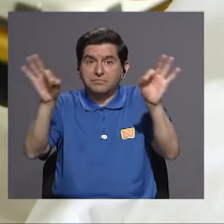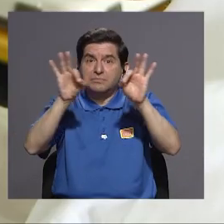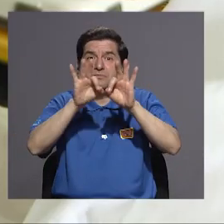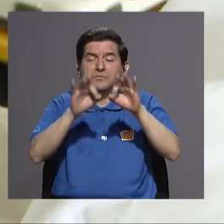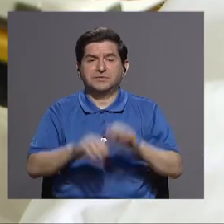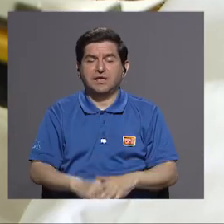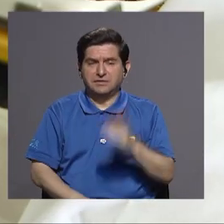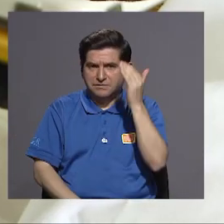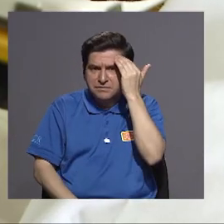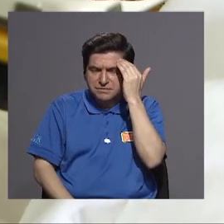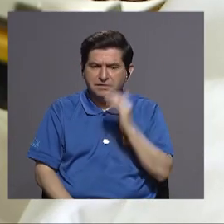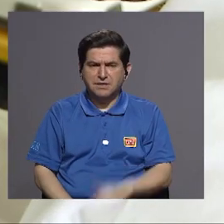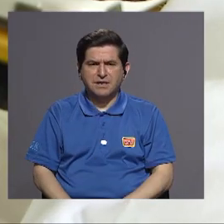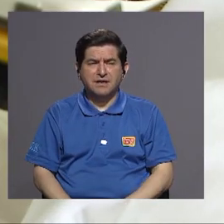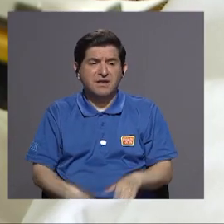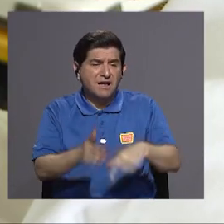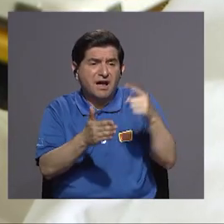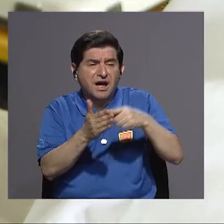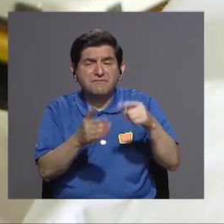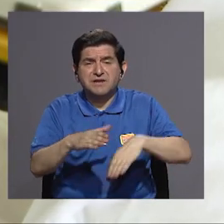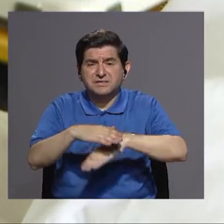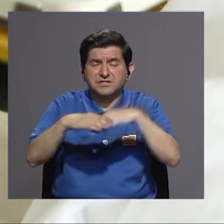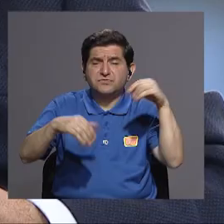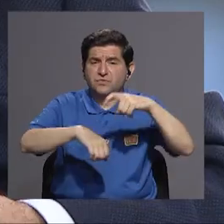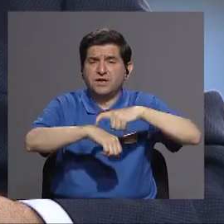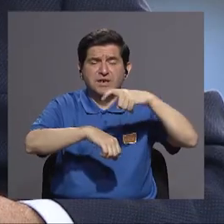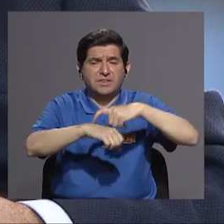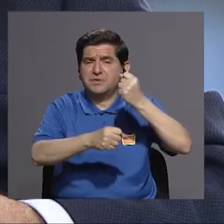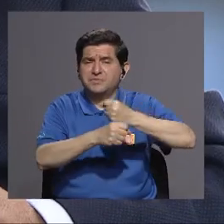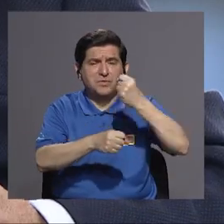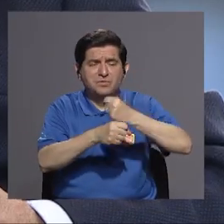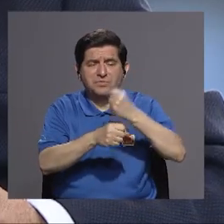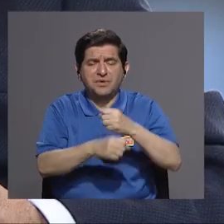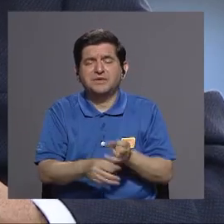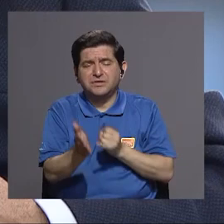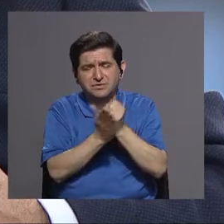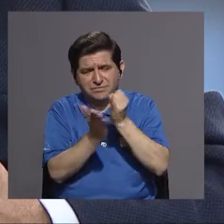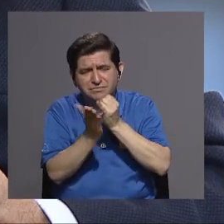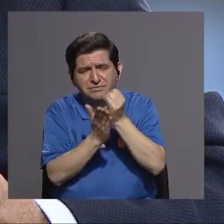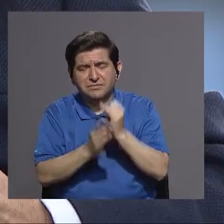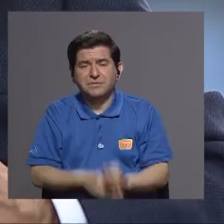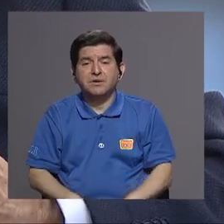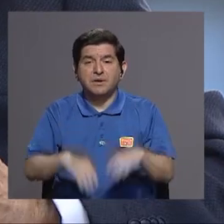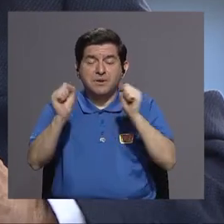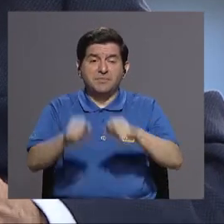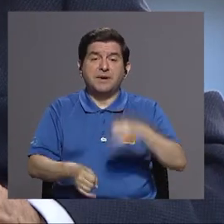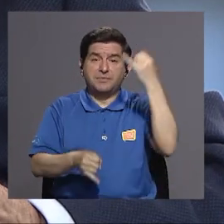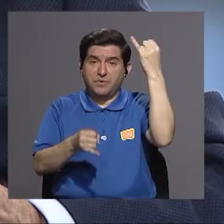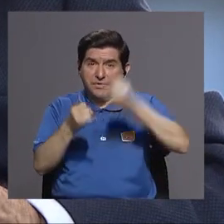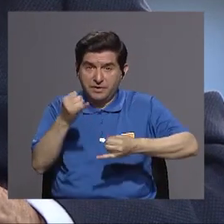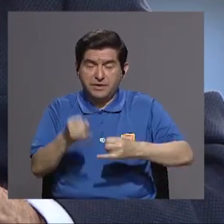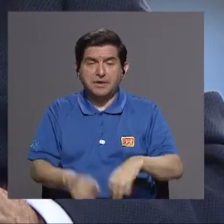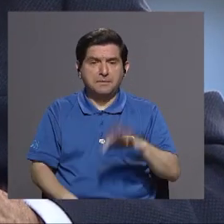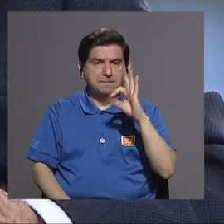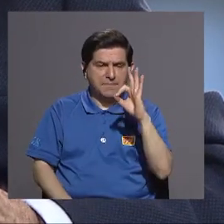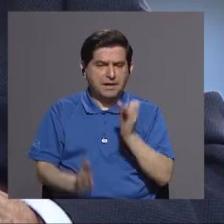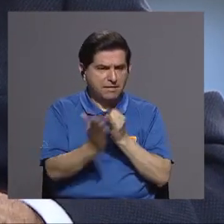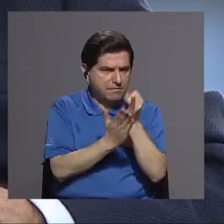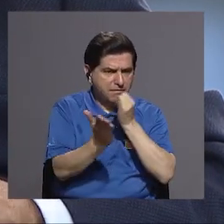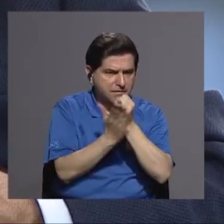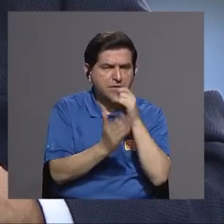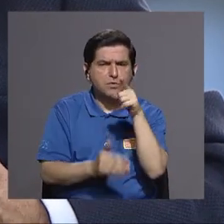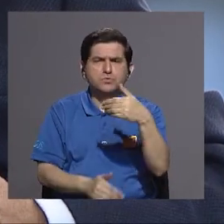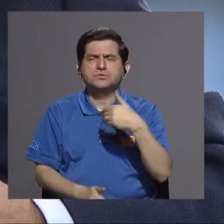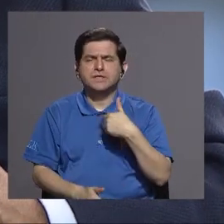de hacerlo y tenemos que hacerlo muchas veces fuera de horas de trabajo para poder llegar a un feliz término una investigación